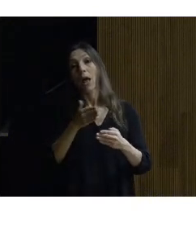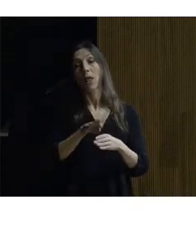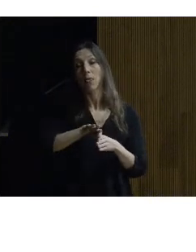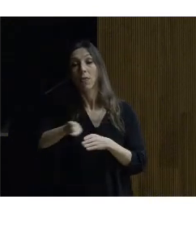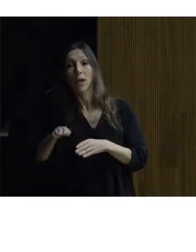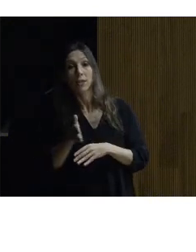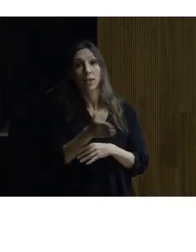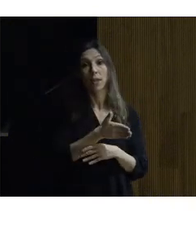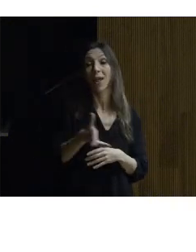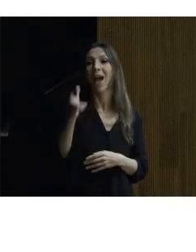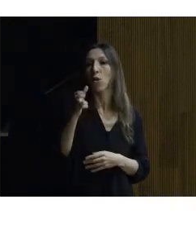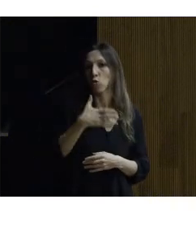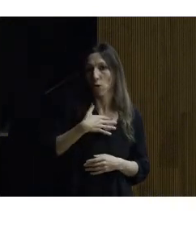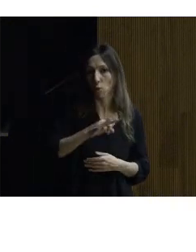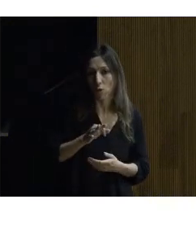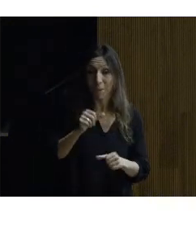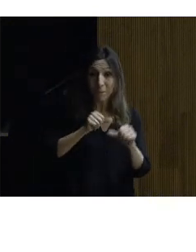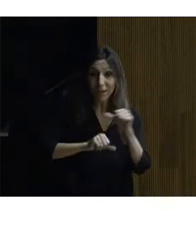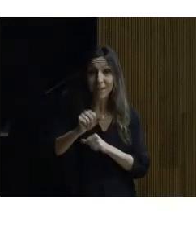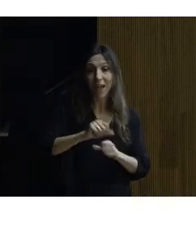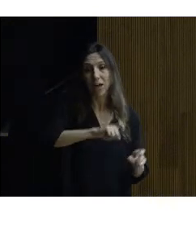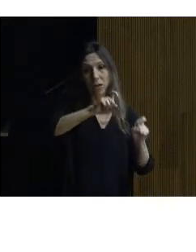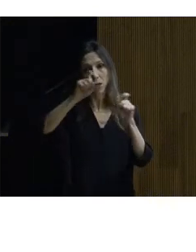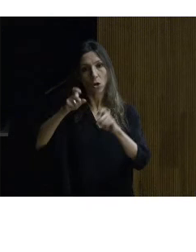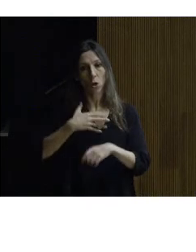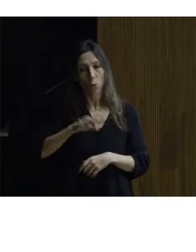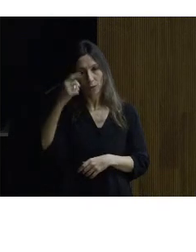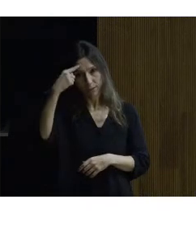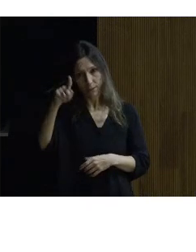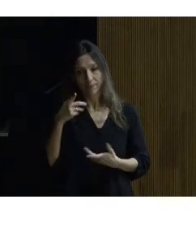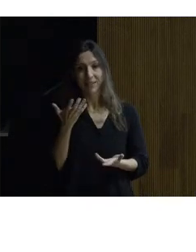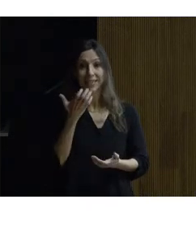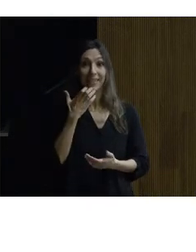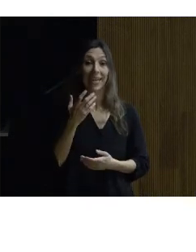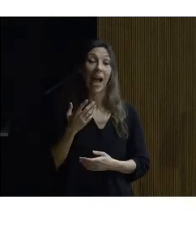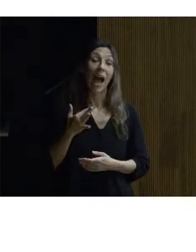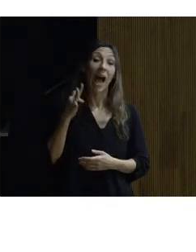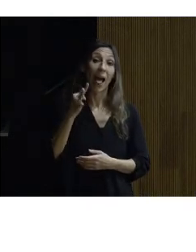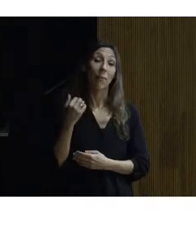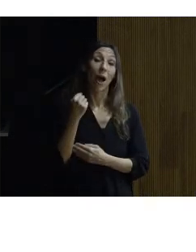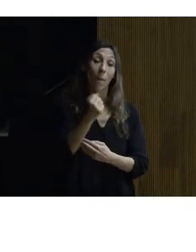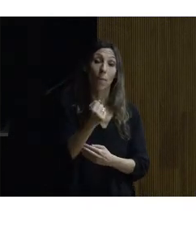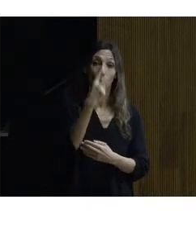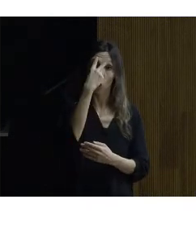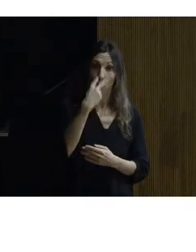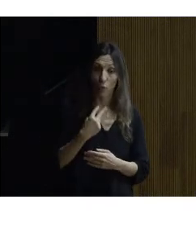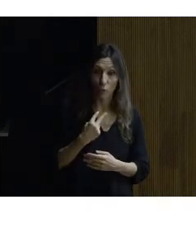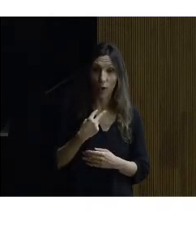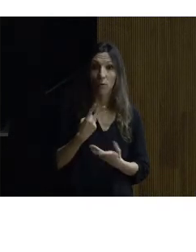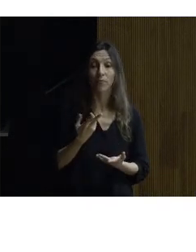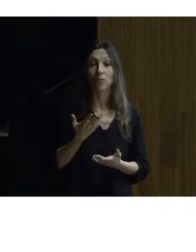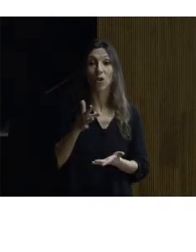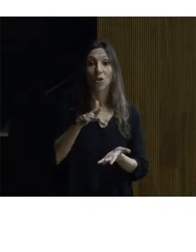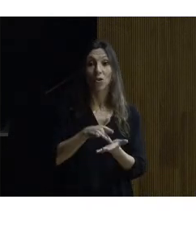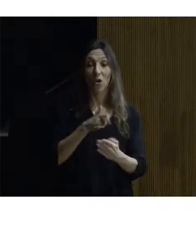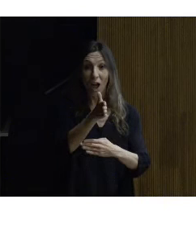puedes determinar tu recorrido si además esto está apoyado para una persona ciega con el encaminamiento cuando llega a la intersección lo que le permite